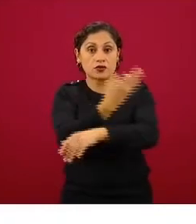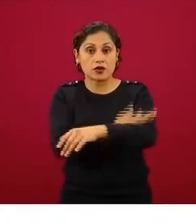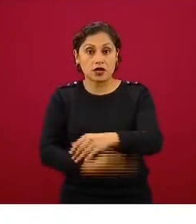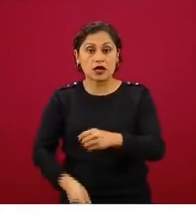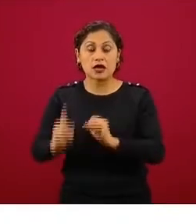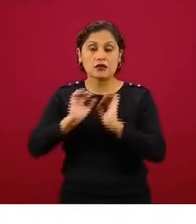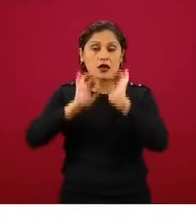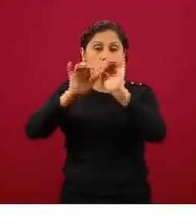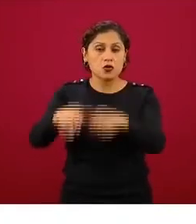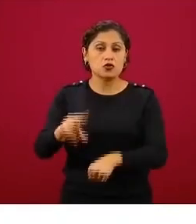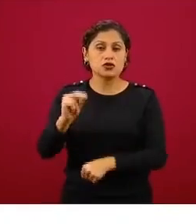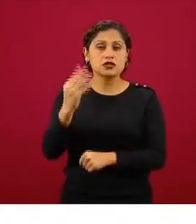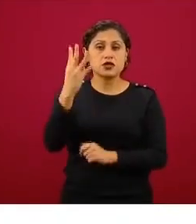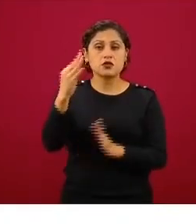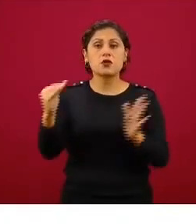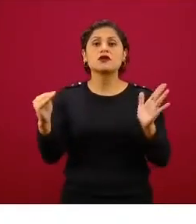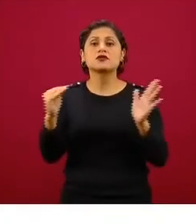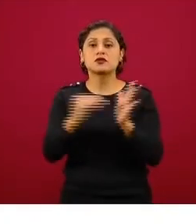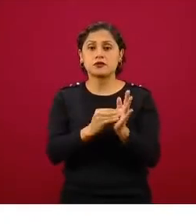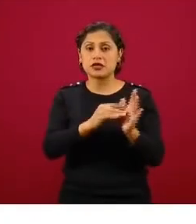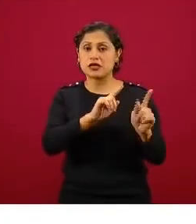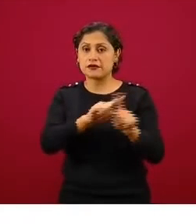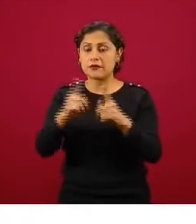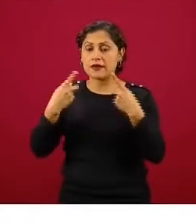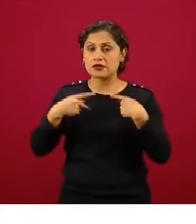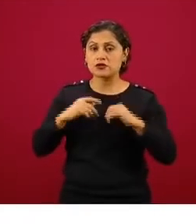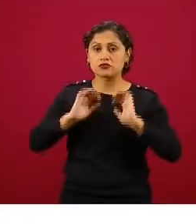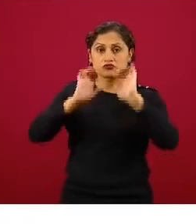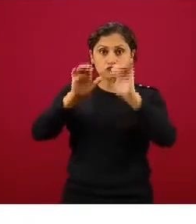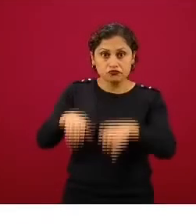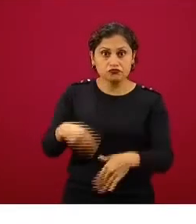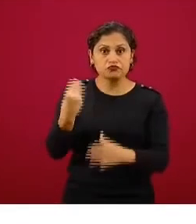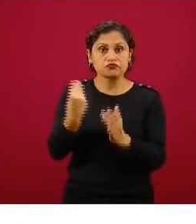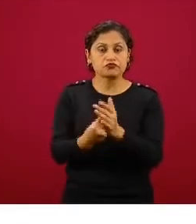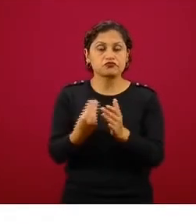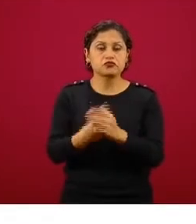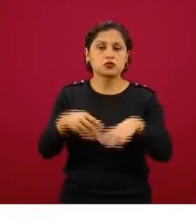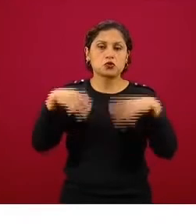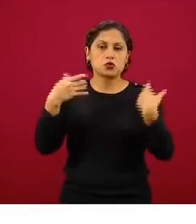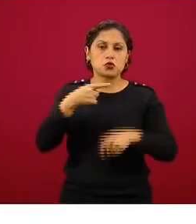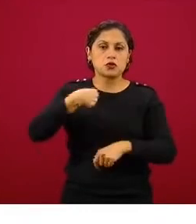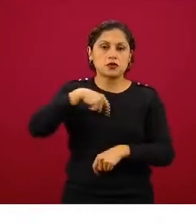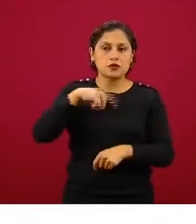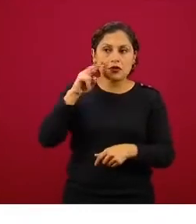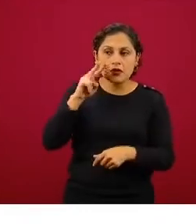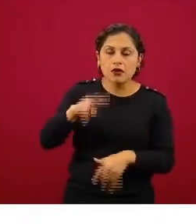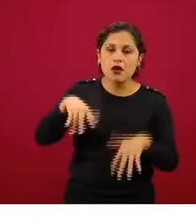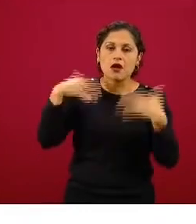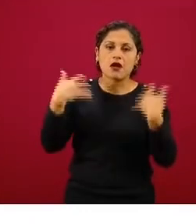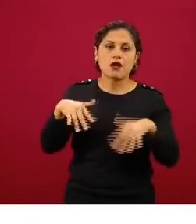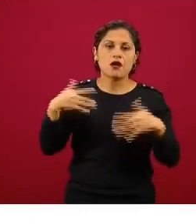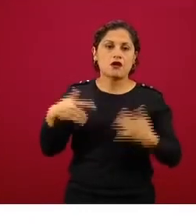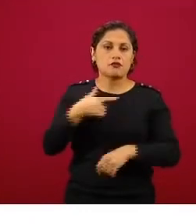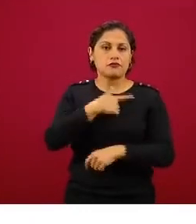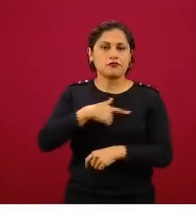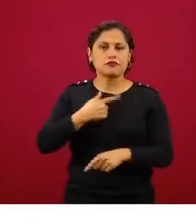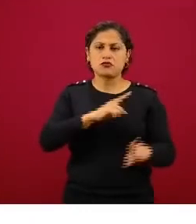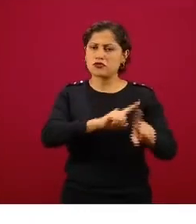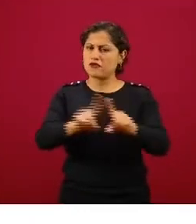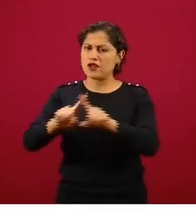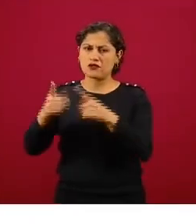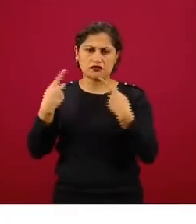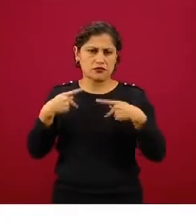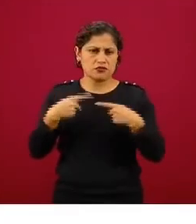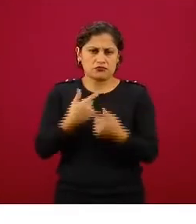84 mil visitantes. Es una cifra que nos entusiasma mucho, todos lo pueden hacer, medios de comunicación,